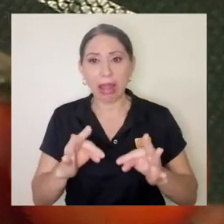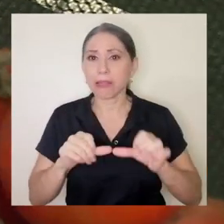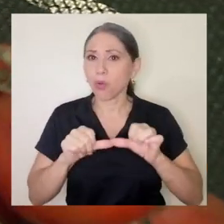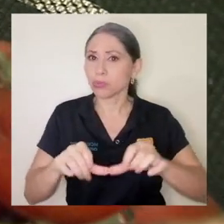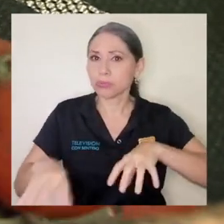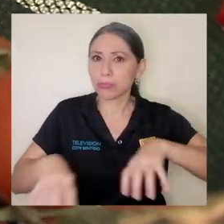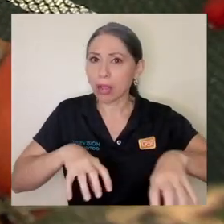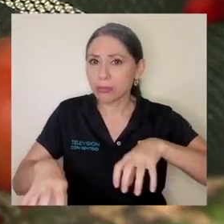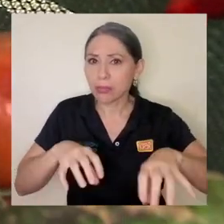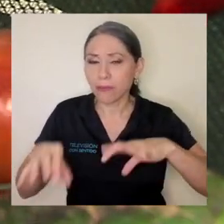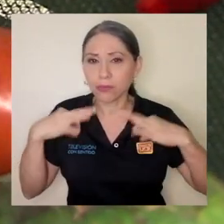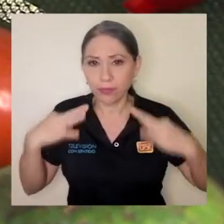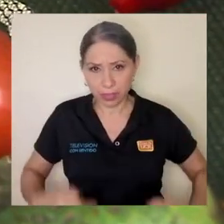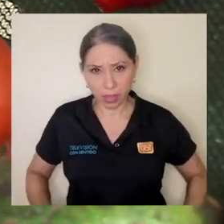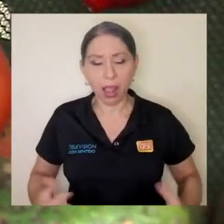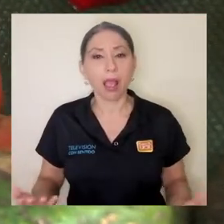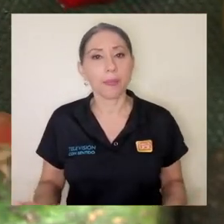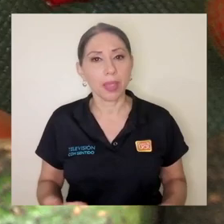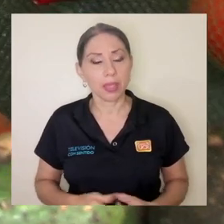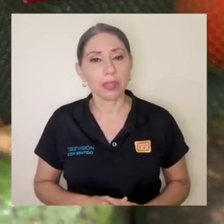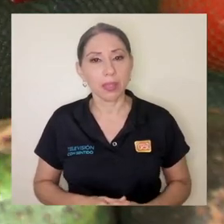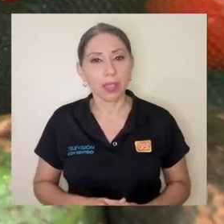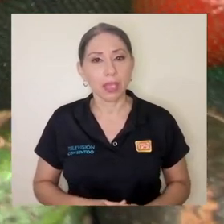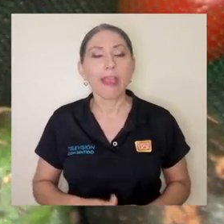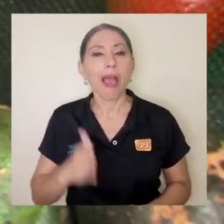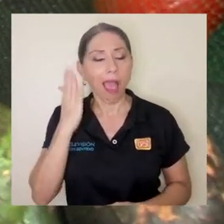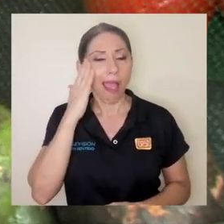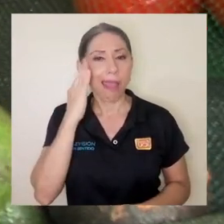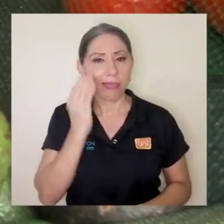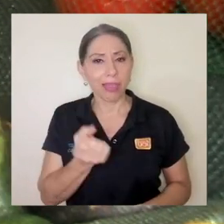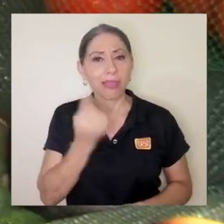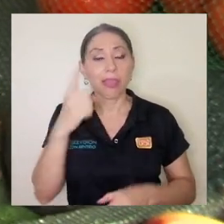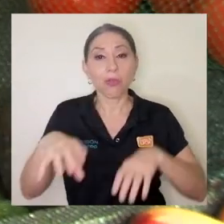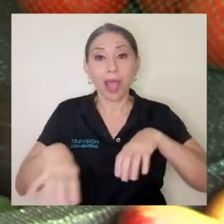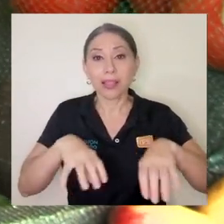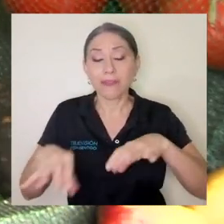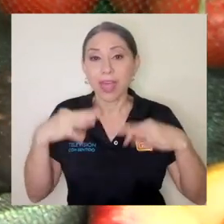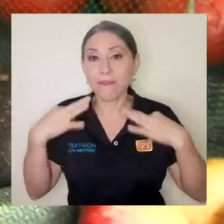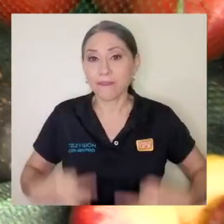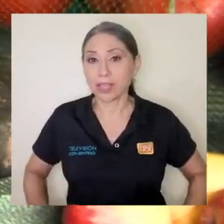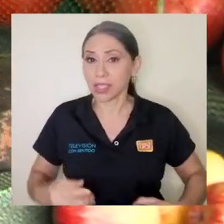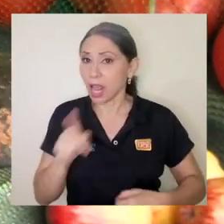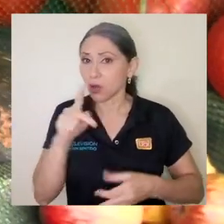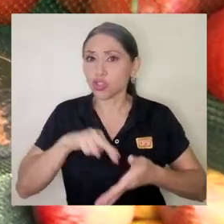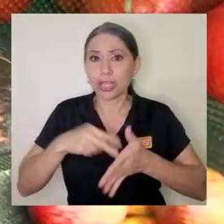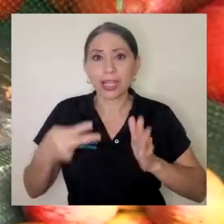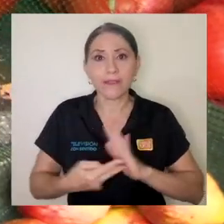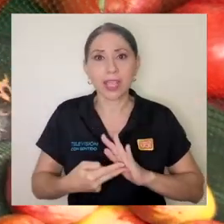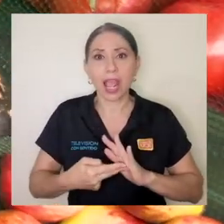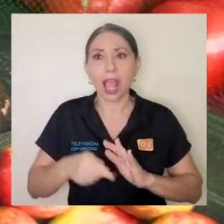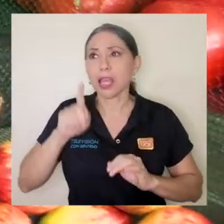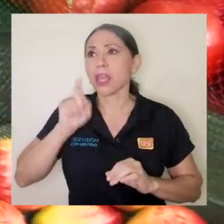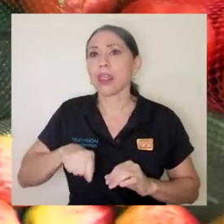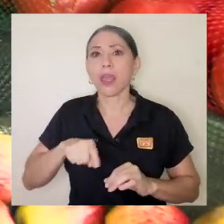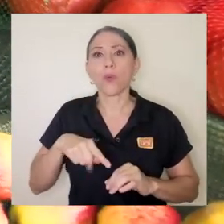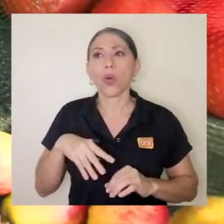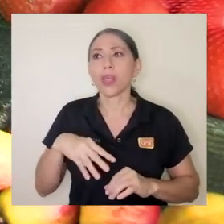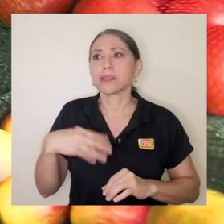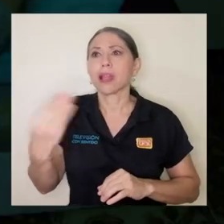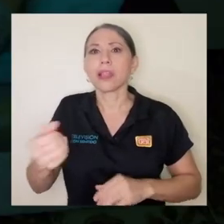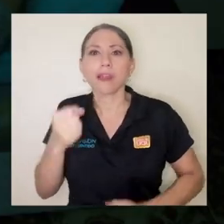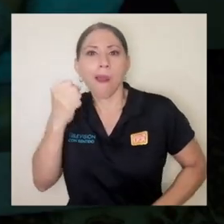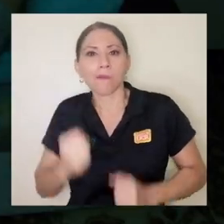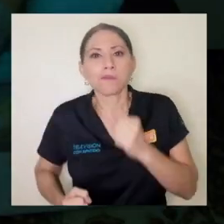mantenernos activos físicamente entendiendo que actividad física no significa que tengo que ir y correr